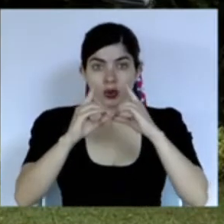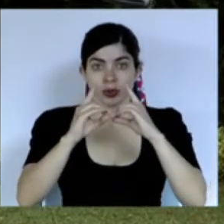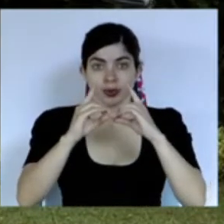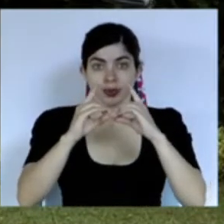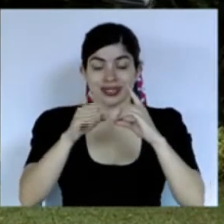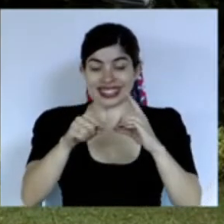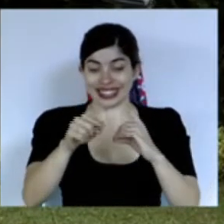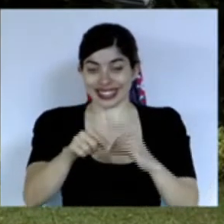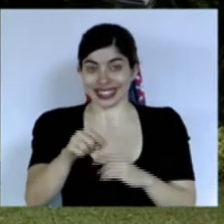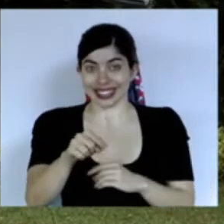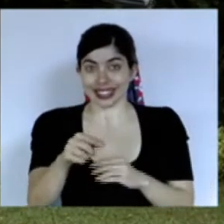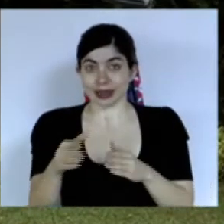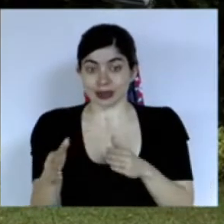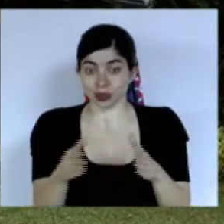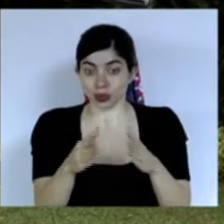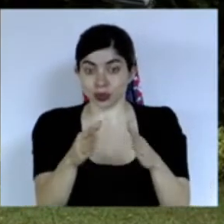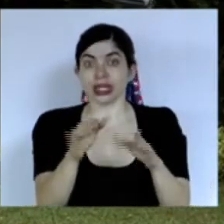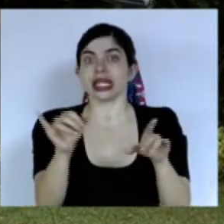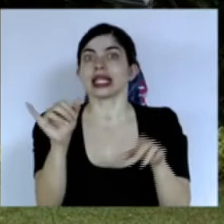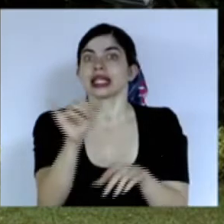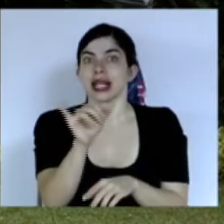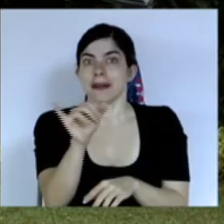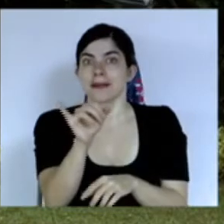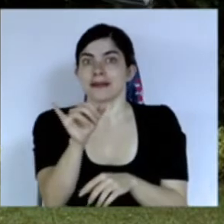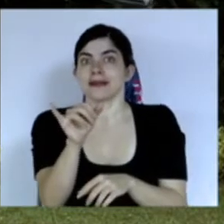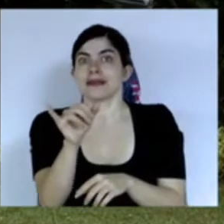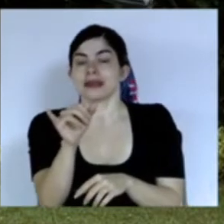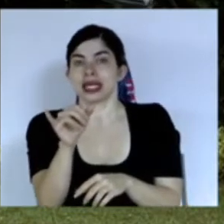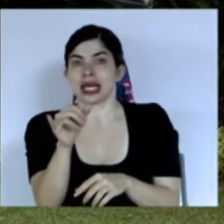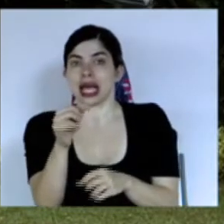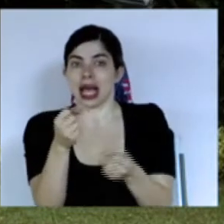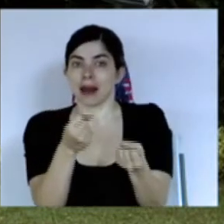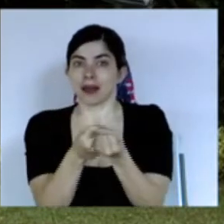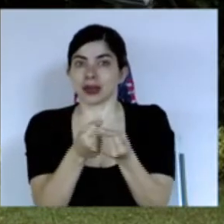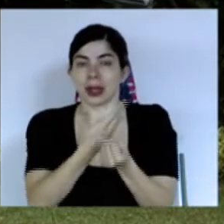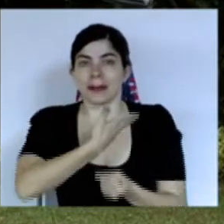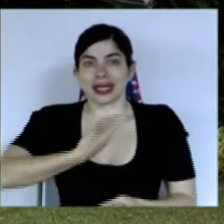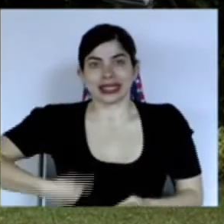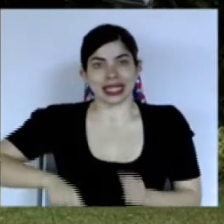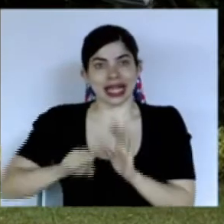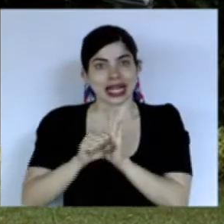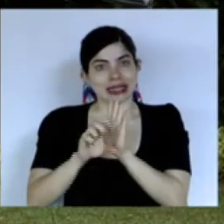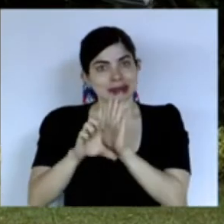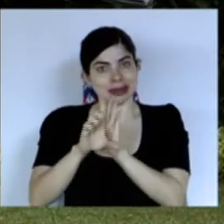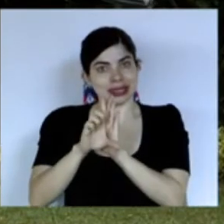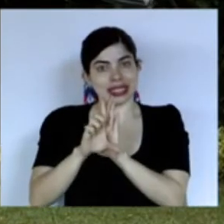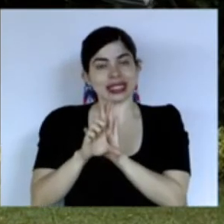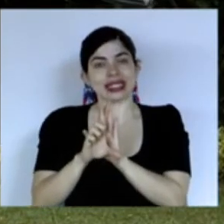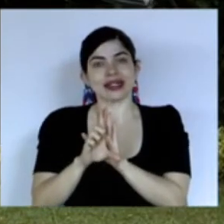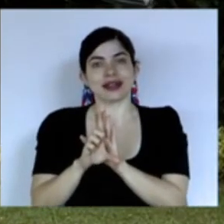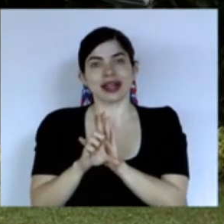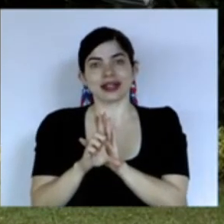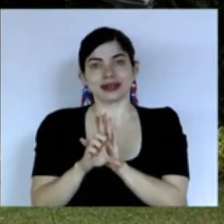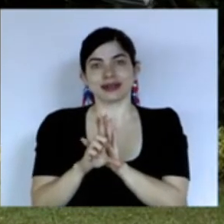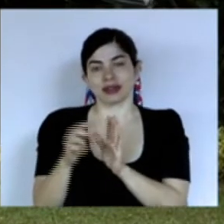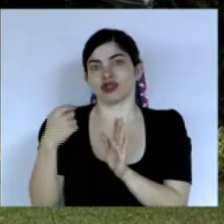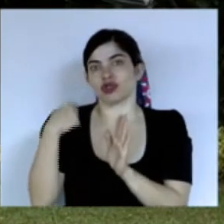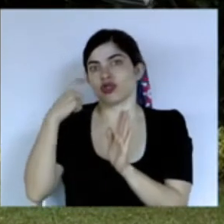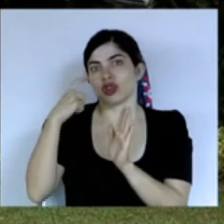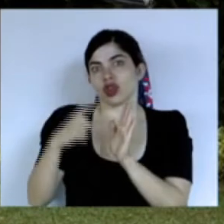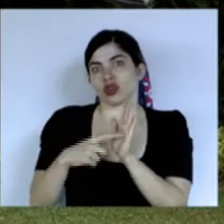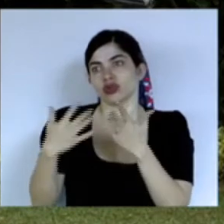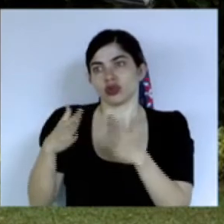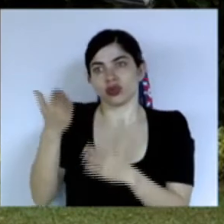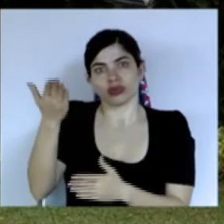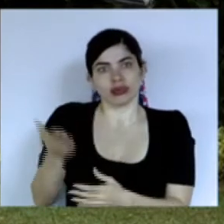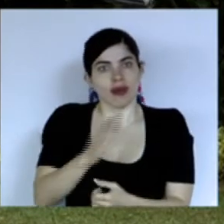esa a la cual también apostó el señor presidente de la asamblea legislativa y le reconozco su